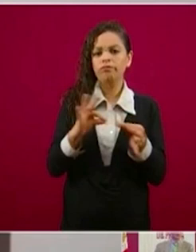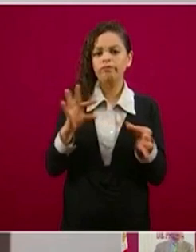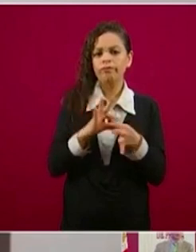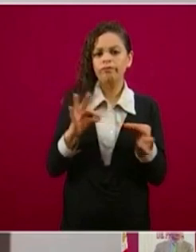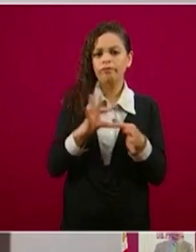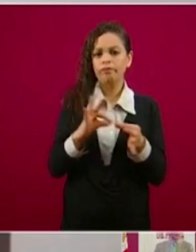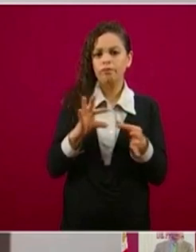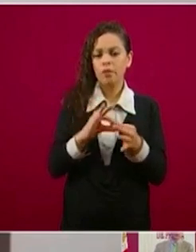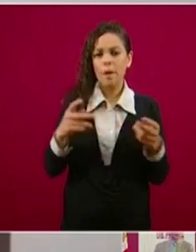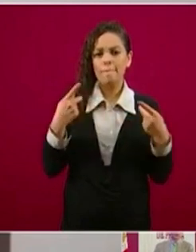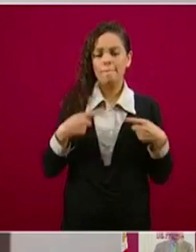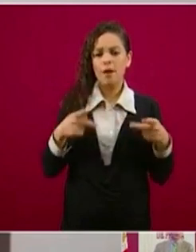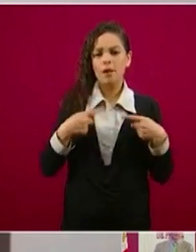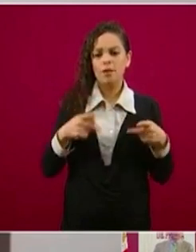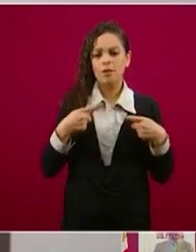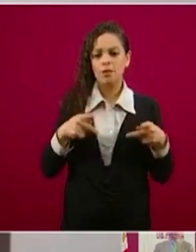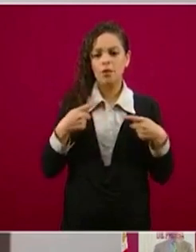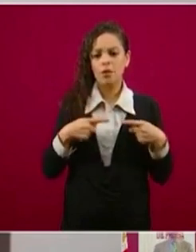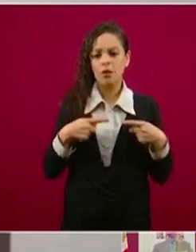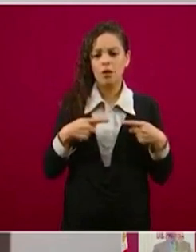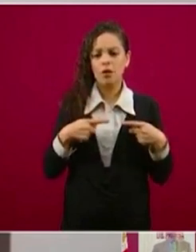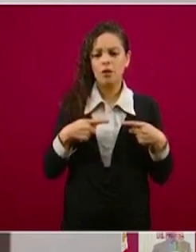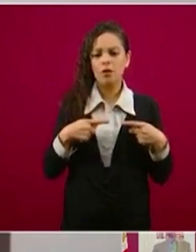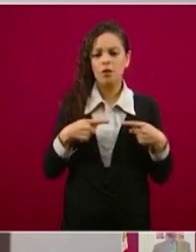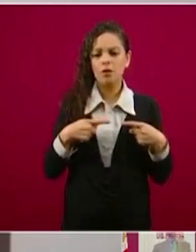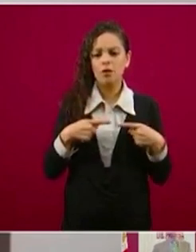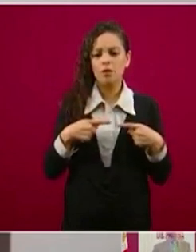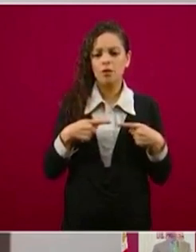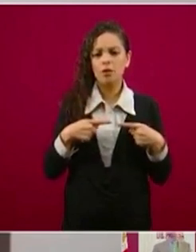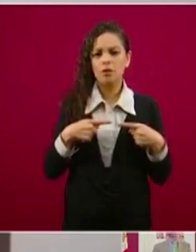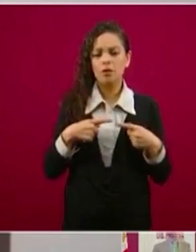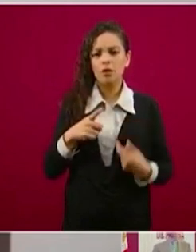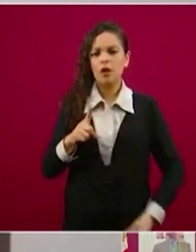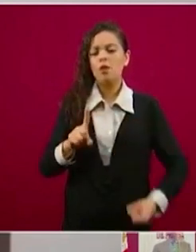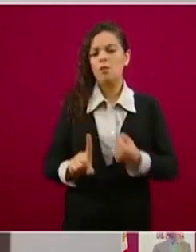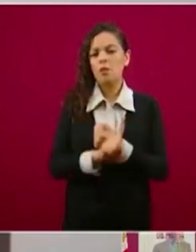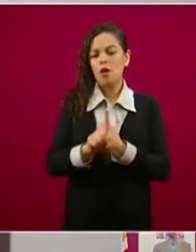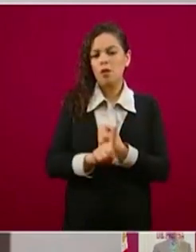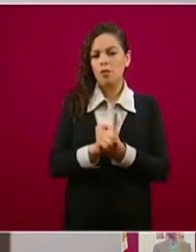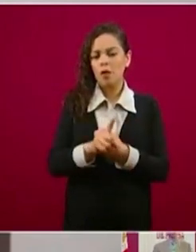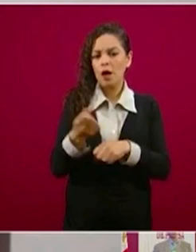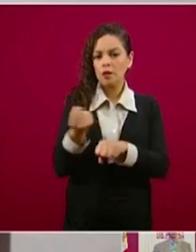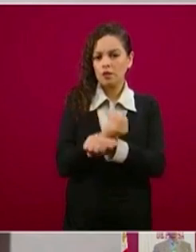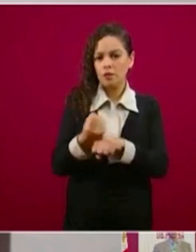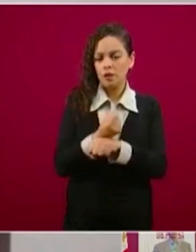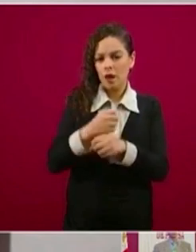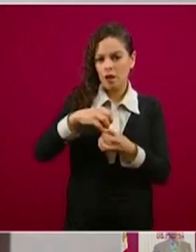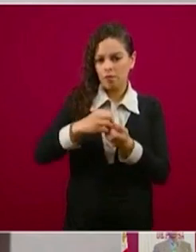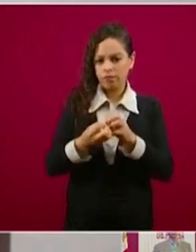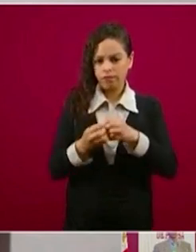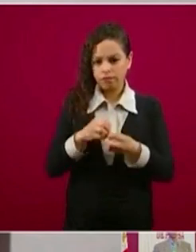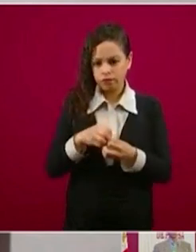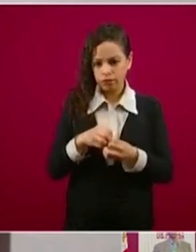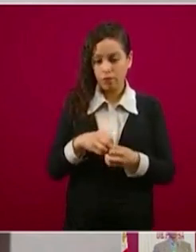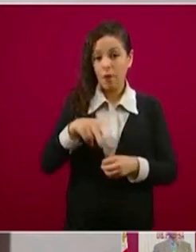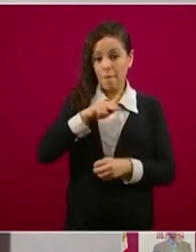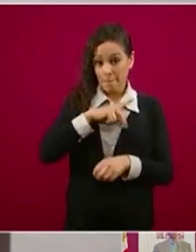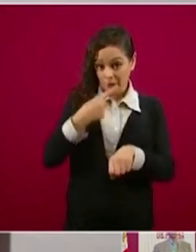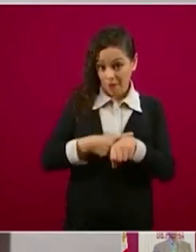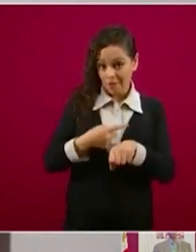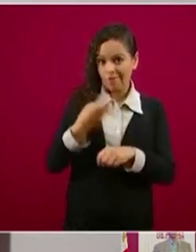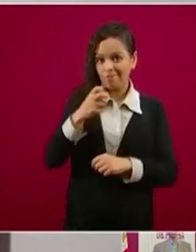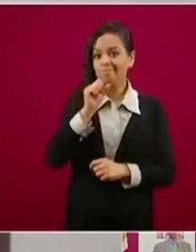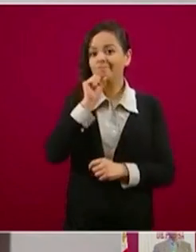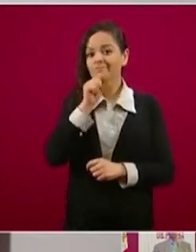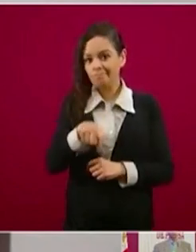que tienen problemas de coagulación. La hemofilia es un problema de la coagulación, la